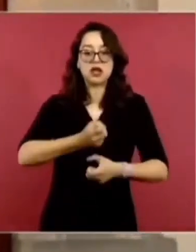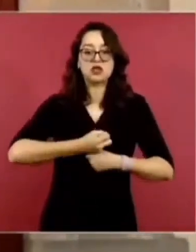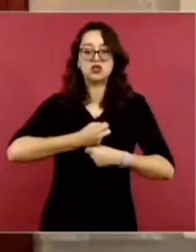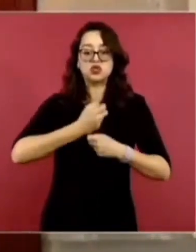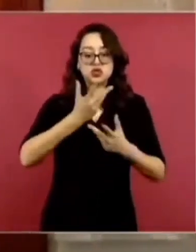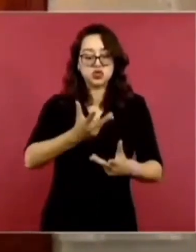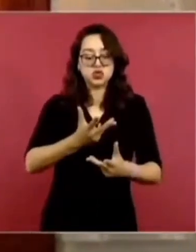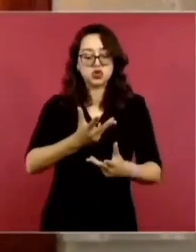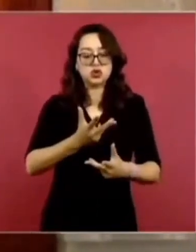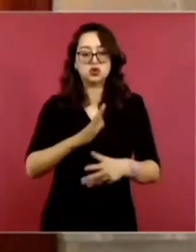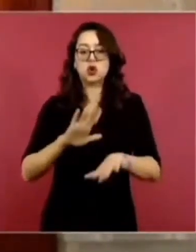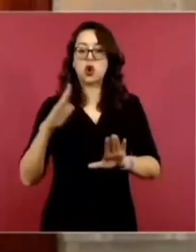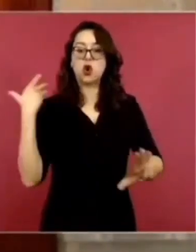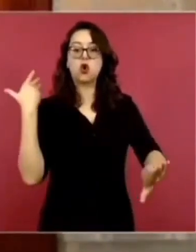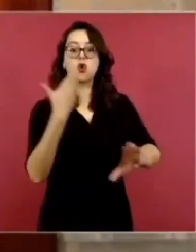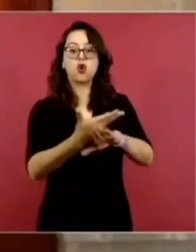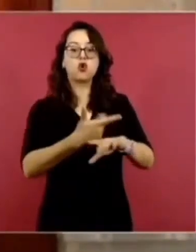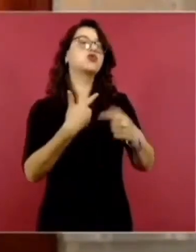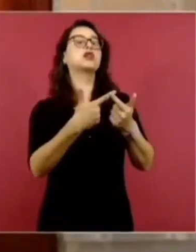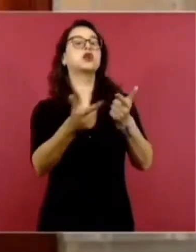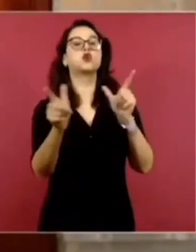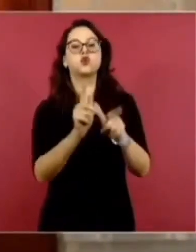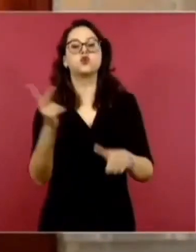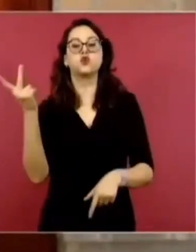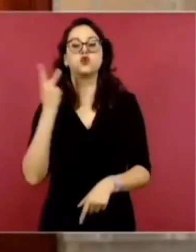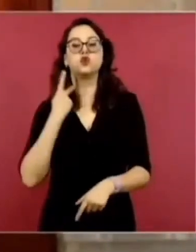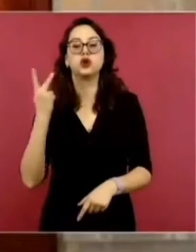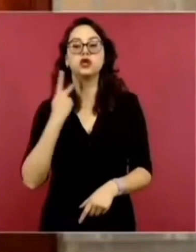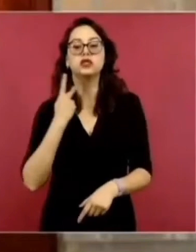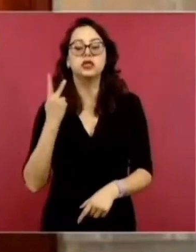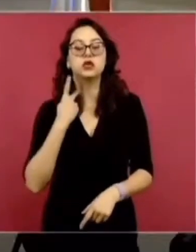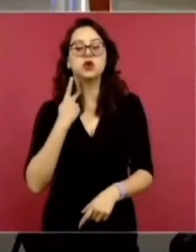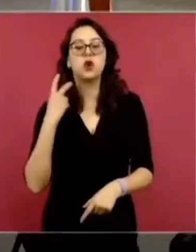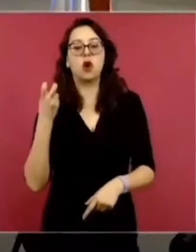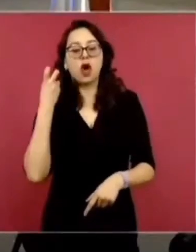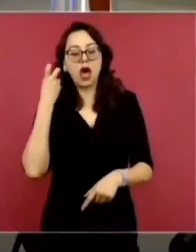en contra de fuerzas políticas de oposición